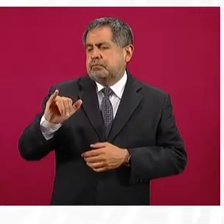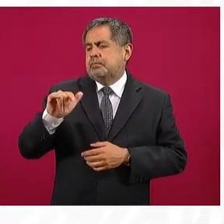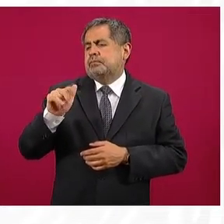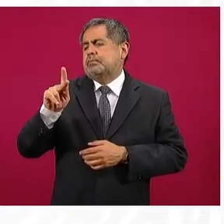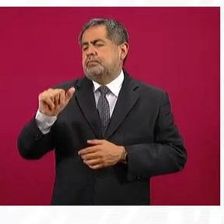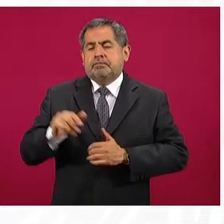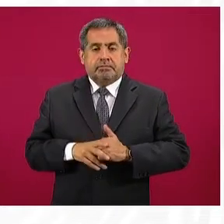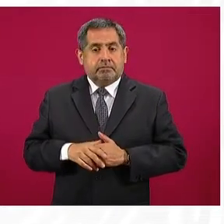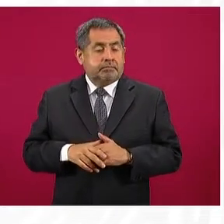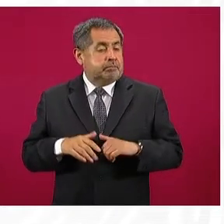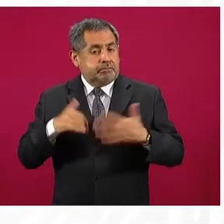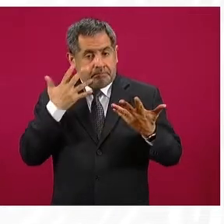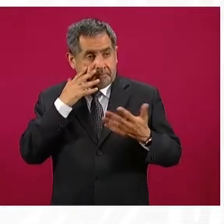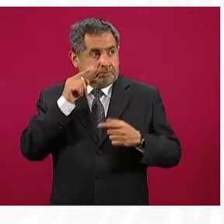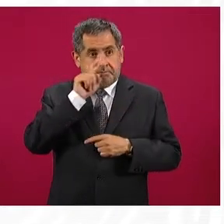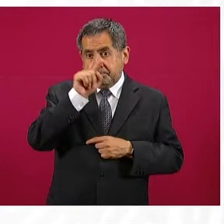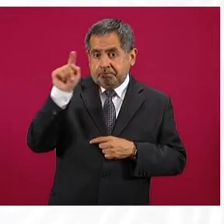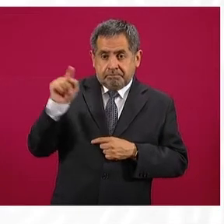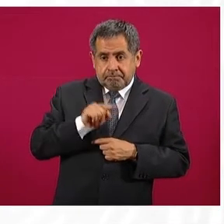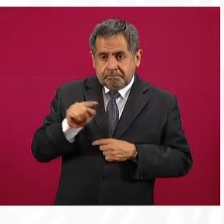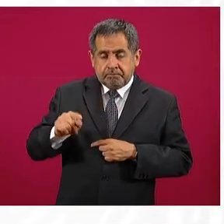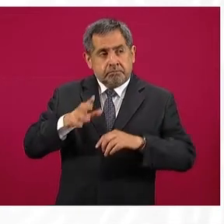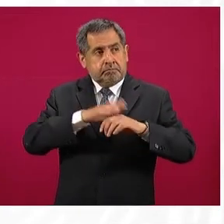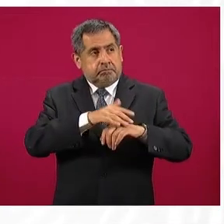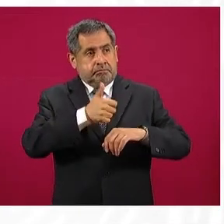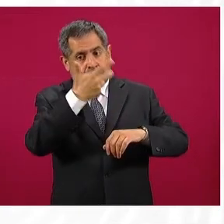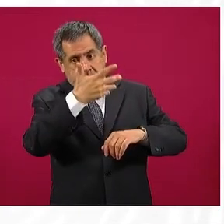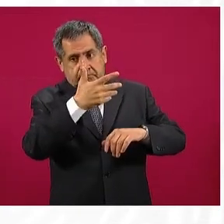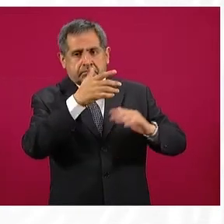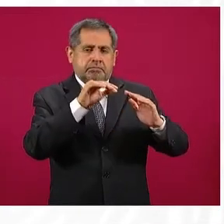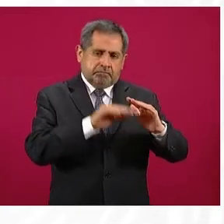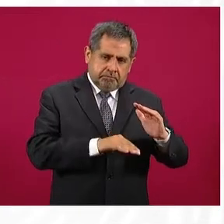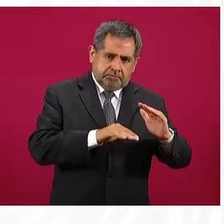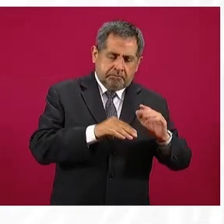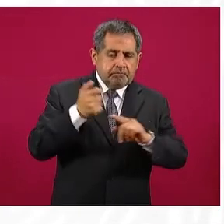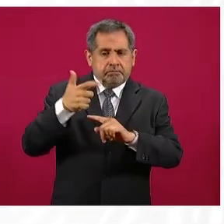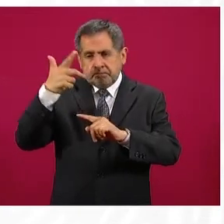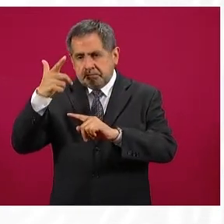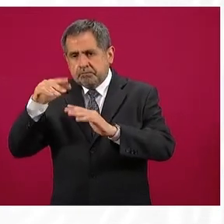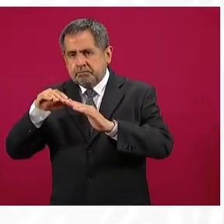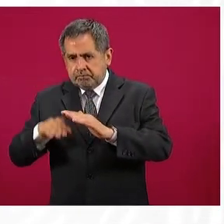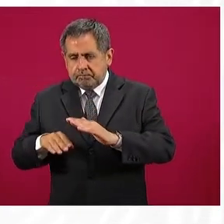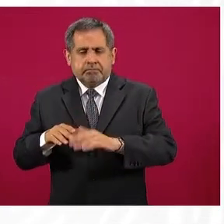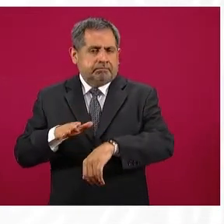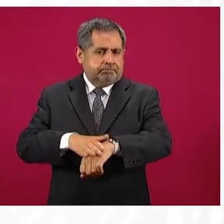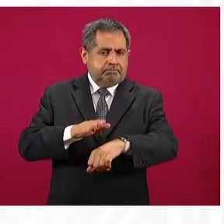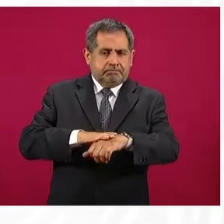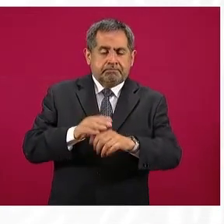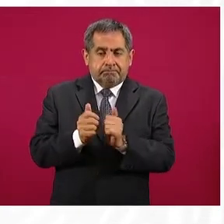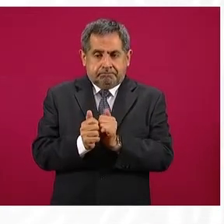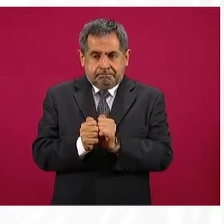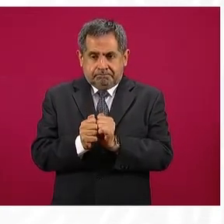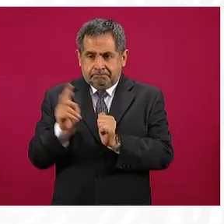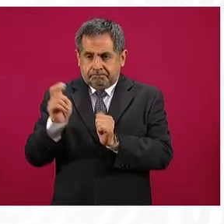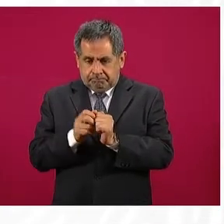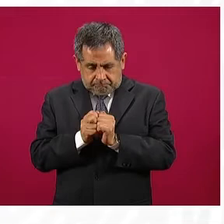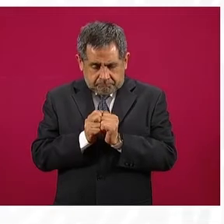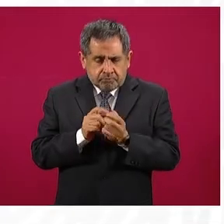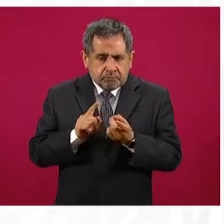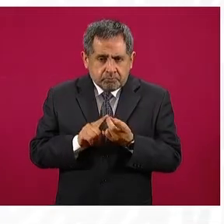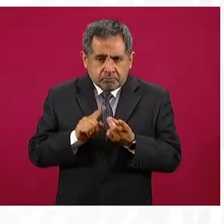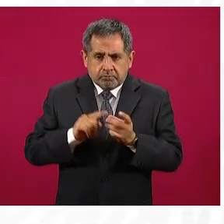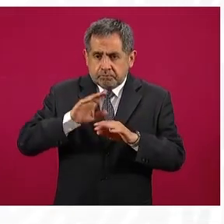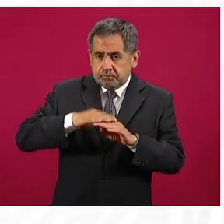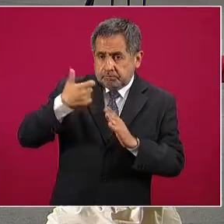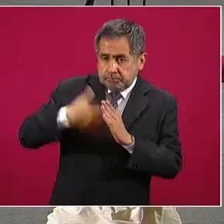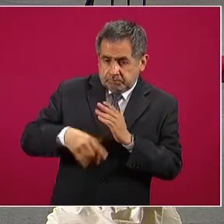que en todos lados encontramos precios altos y precios bajos, por eso la app les ayuda a encontrar la mejor opción, la más